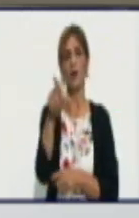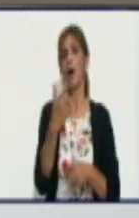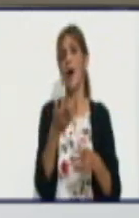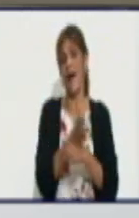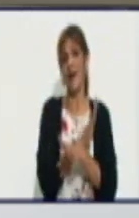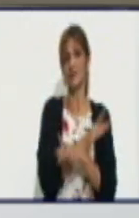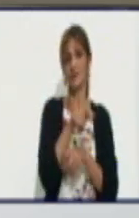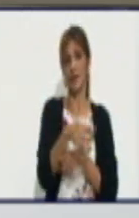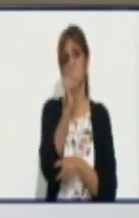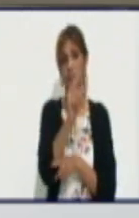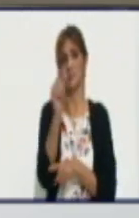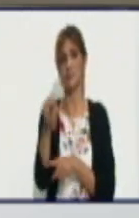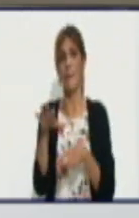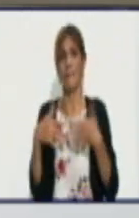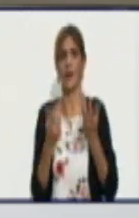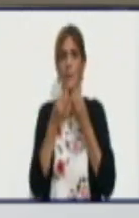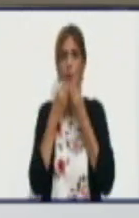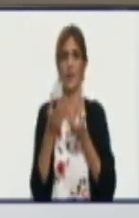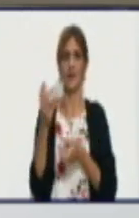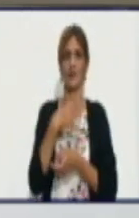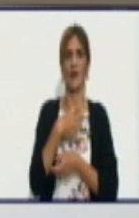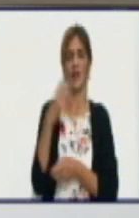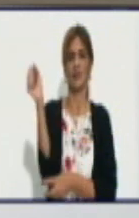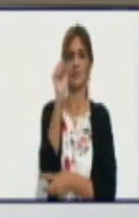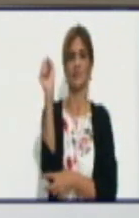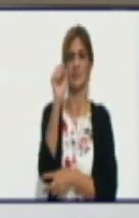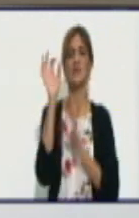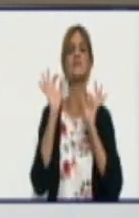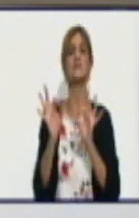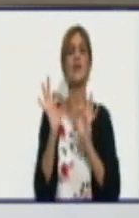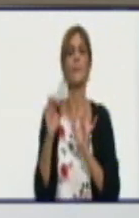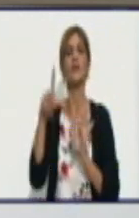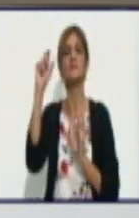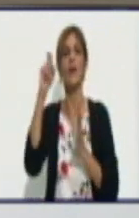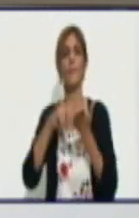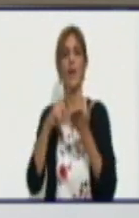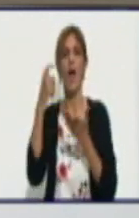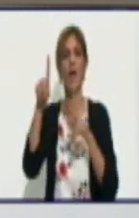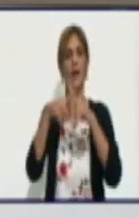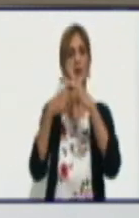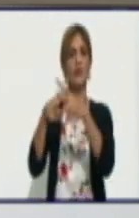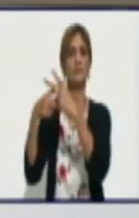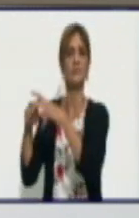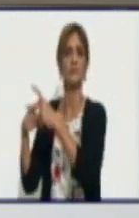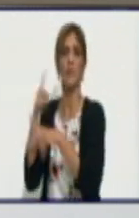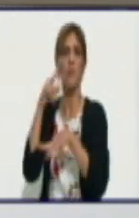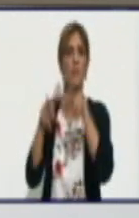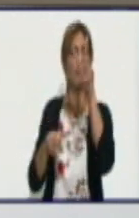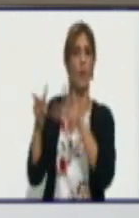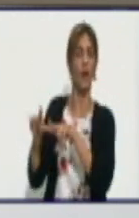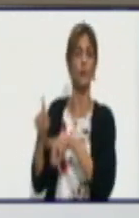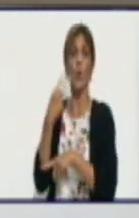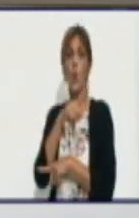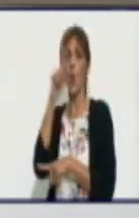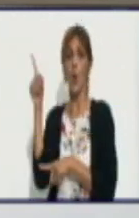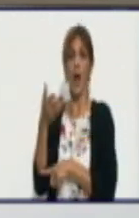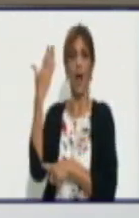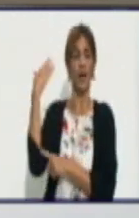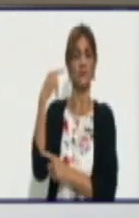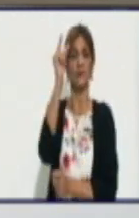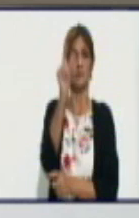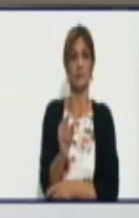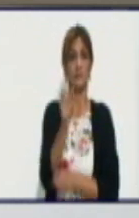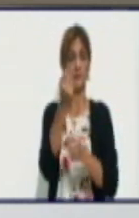acceder a uno de estos servicios siempre tenía que operar a través de la cooperativa. Nunca el productor recibió ese